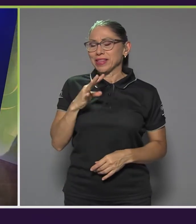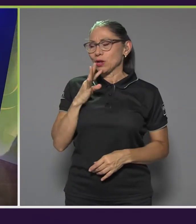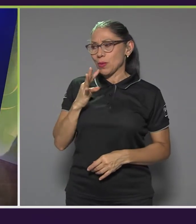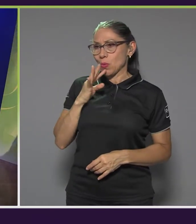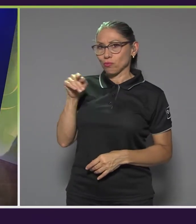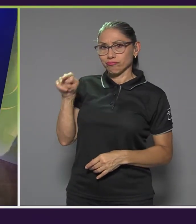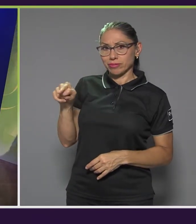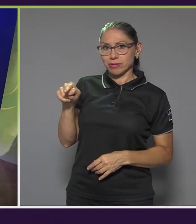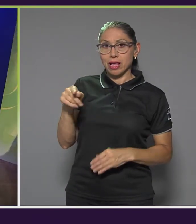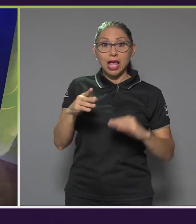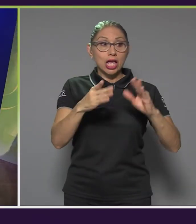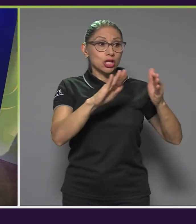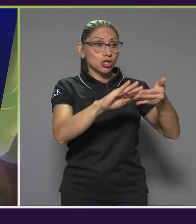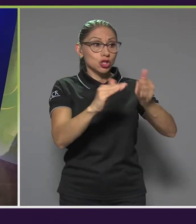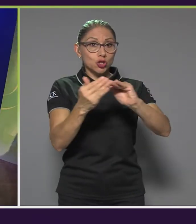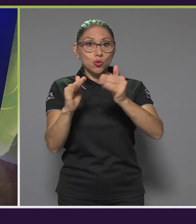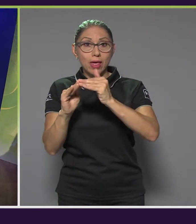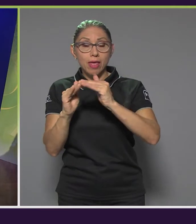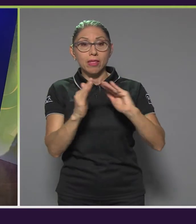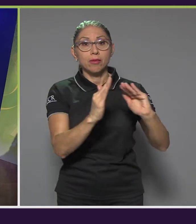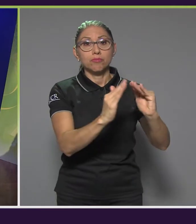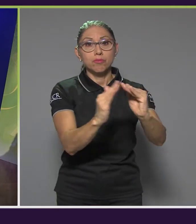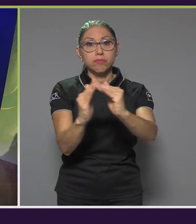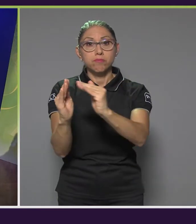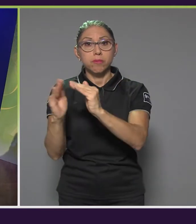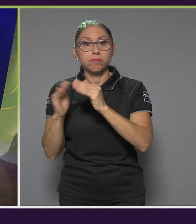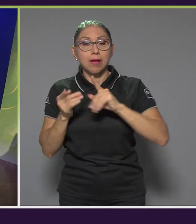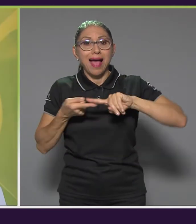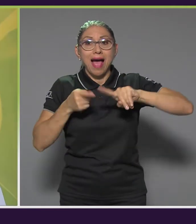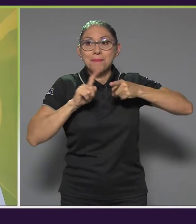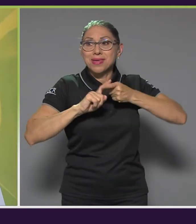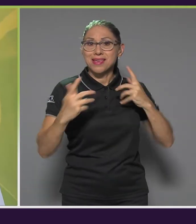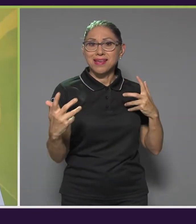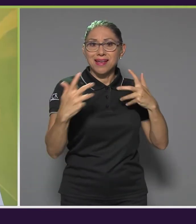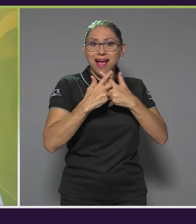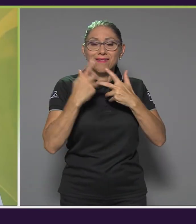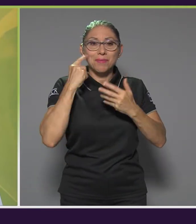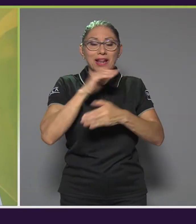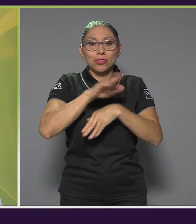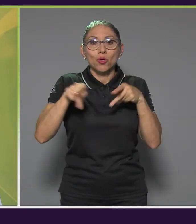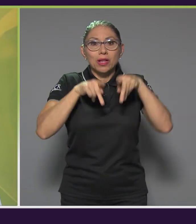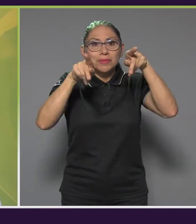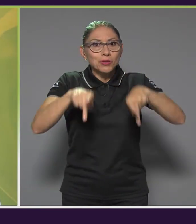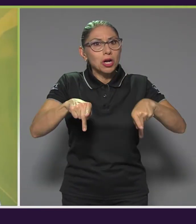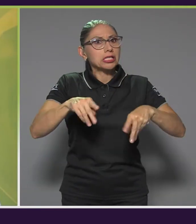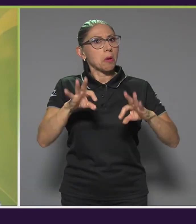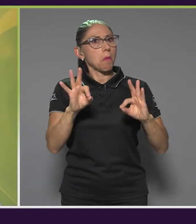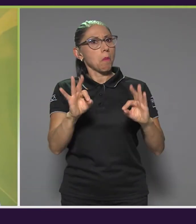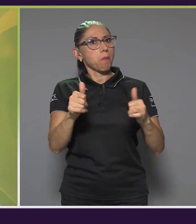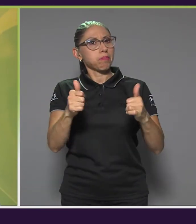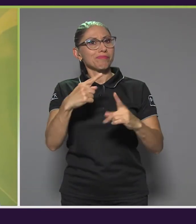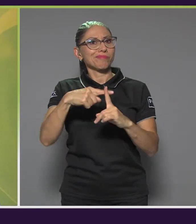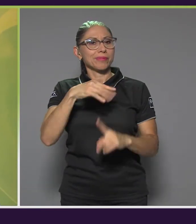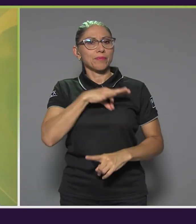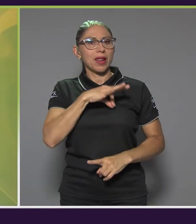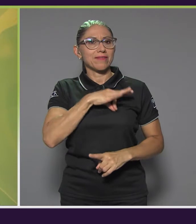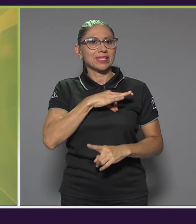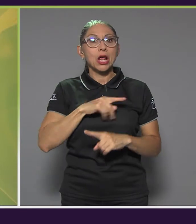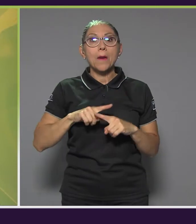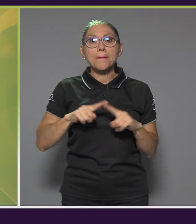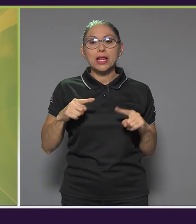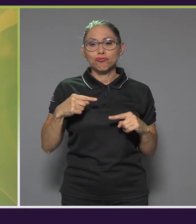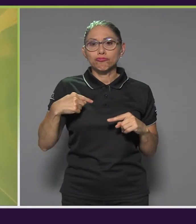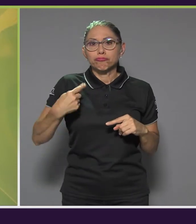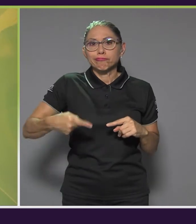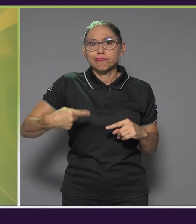beneficiosa una ciudad amigable, una comunidad amigable para toda la población, pero es que cada vez va a ser más importante el porcentaje de población